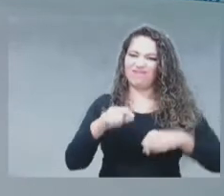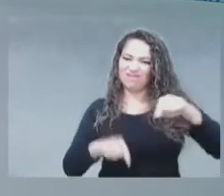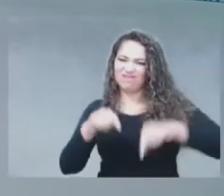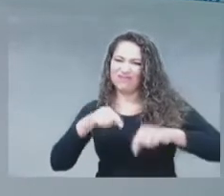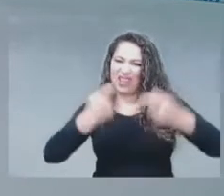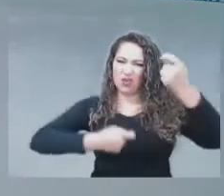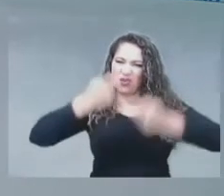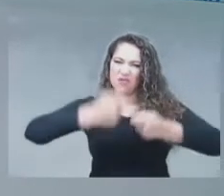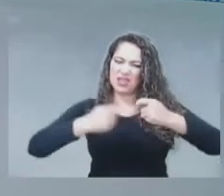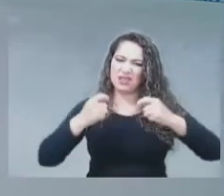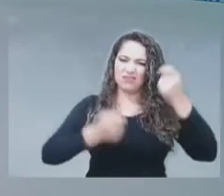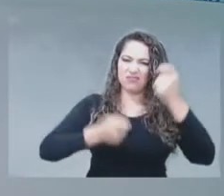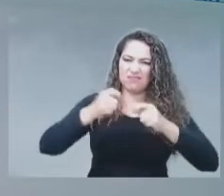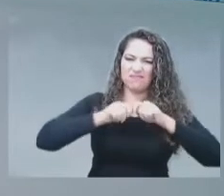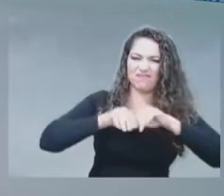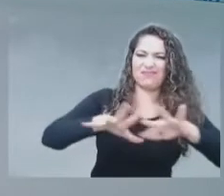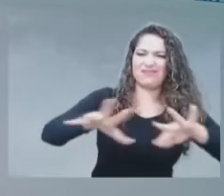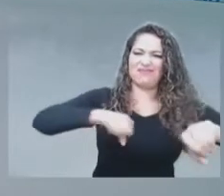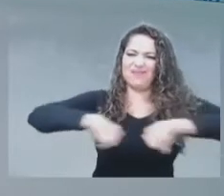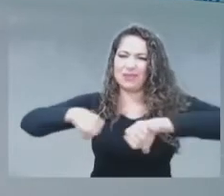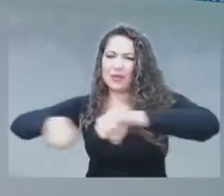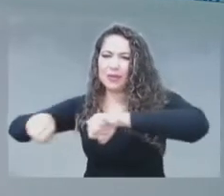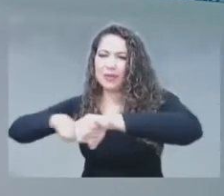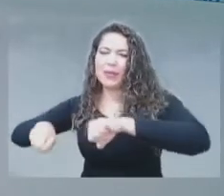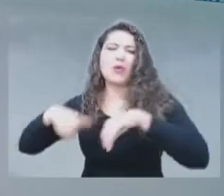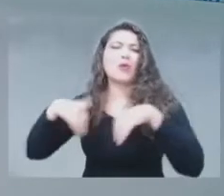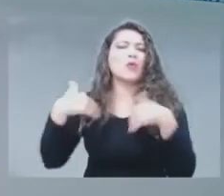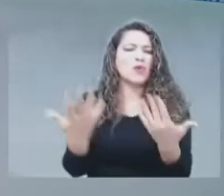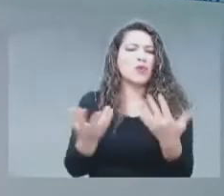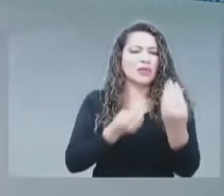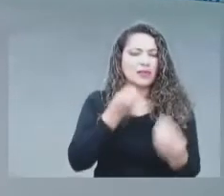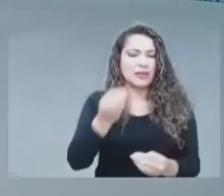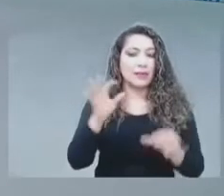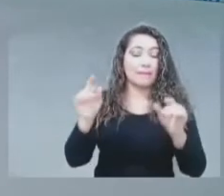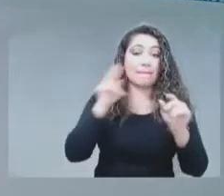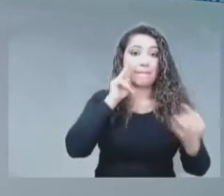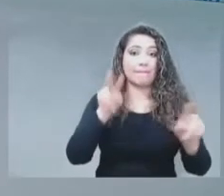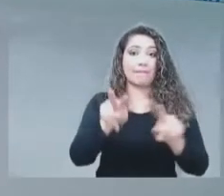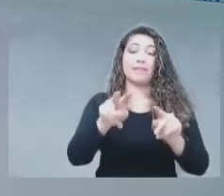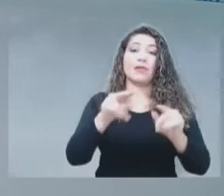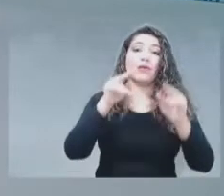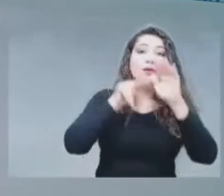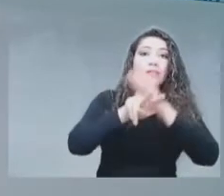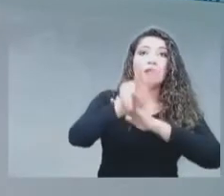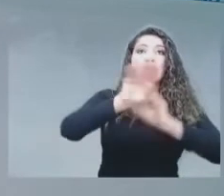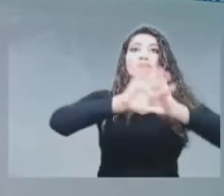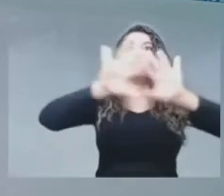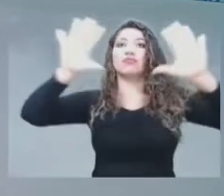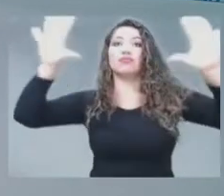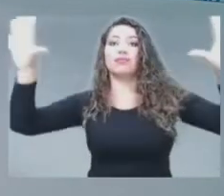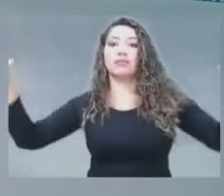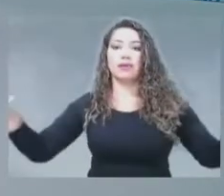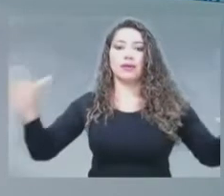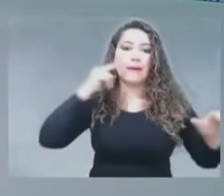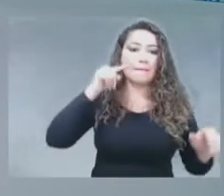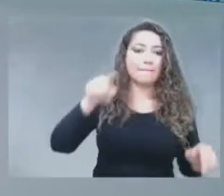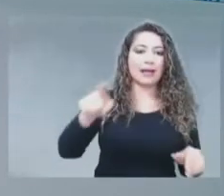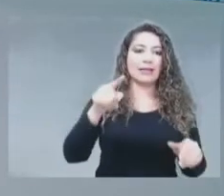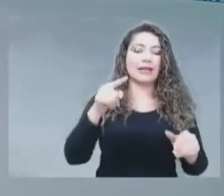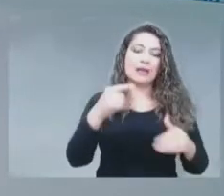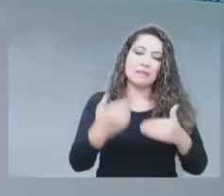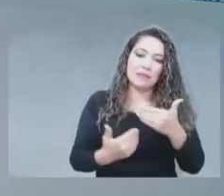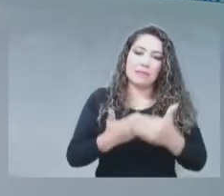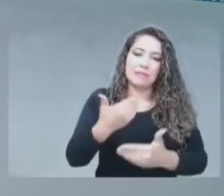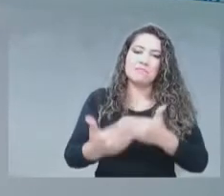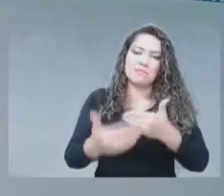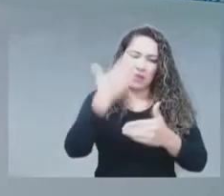Para ello, tenemos los siguientes elementos. Una visión de largo plazo. sea, tradicionalmente hemos sido muy operativos en la Agencia Nacional del Espectro, pero